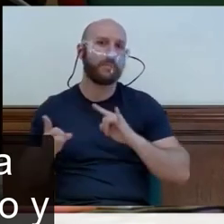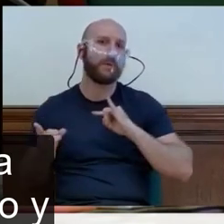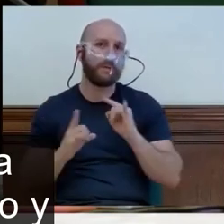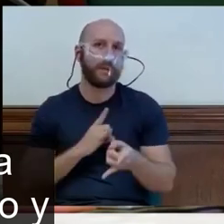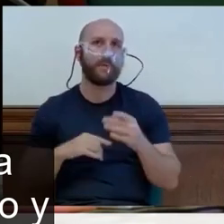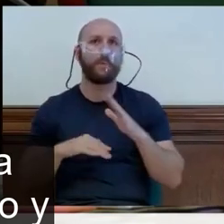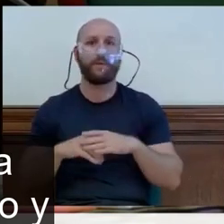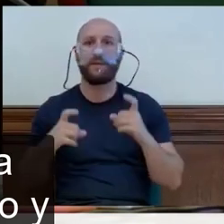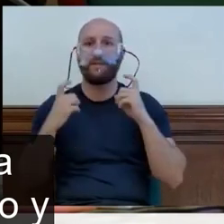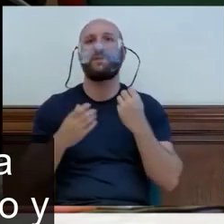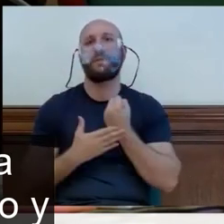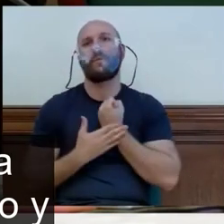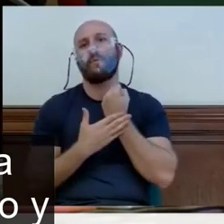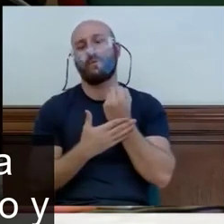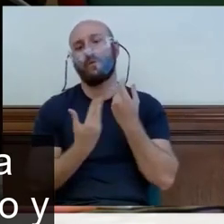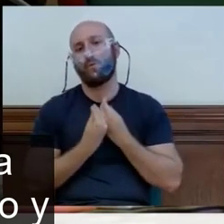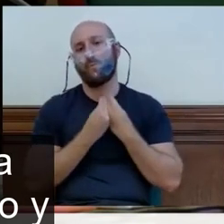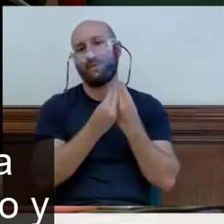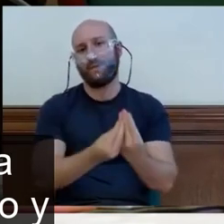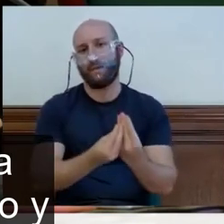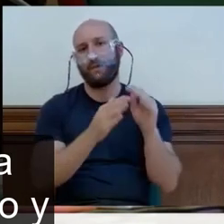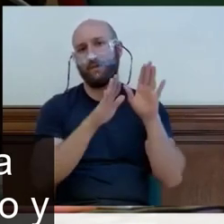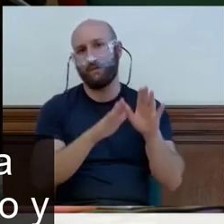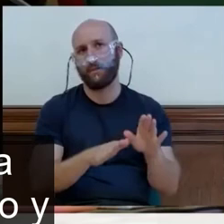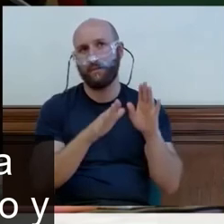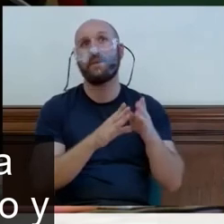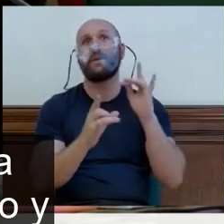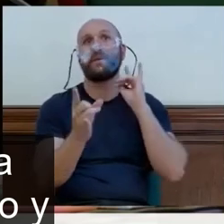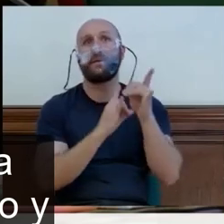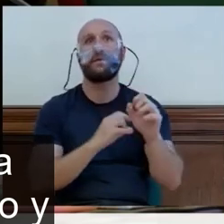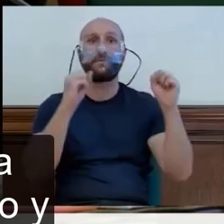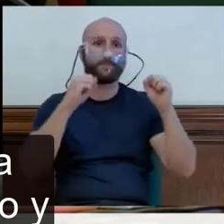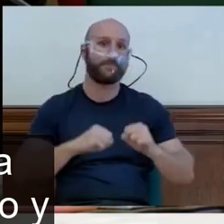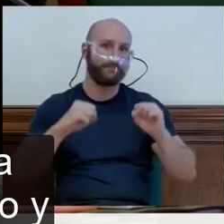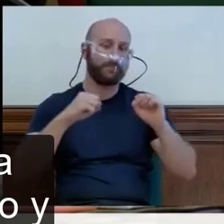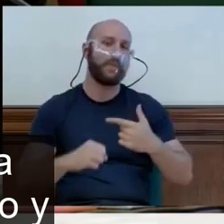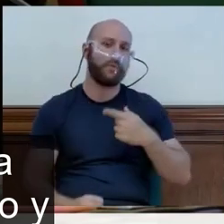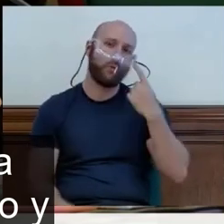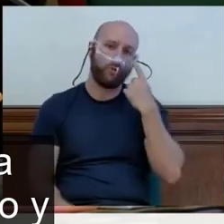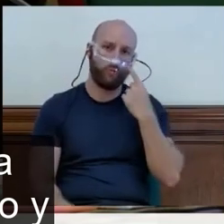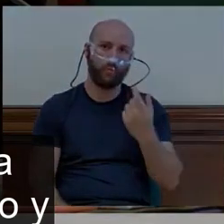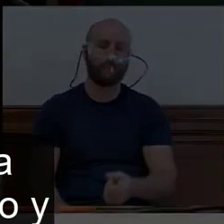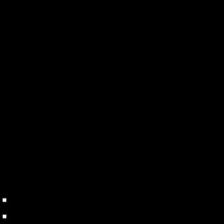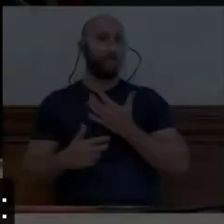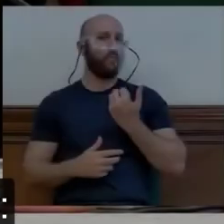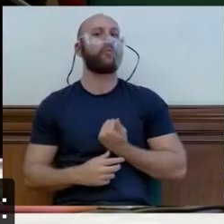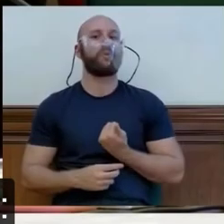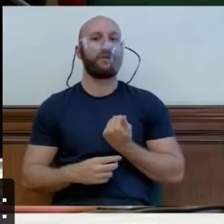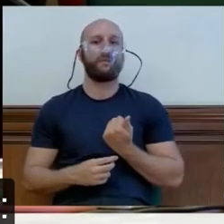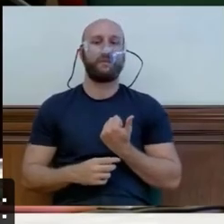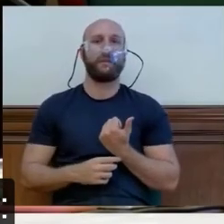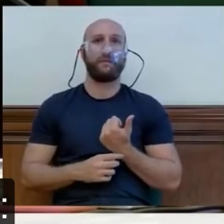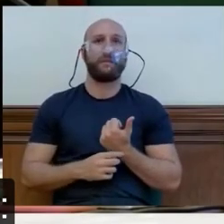compañía en la distancia a personas mayores que conozco y que viven solas. Se me